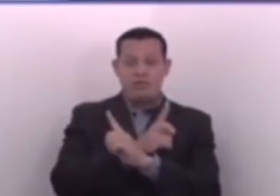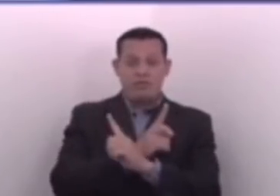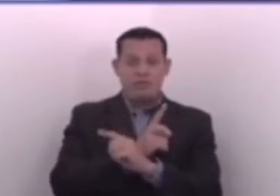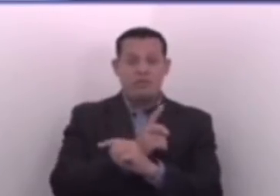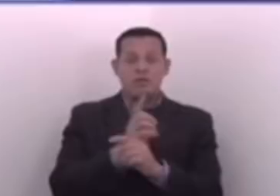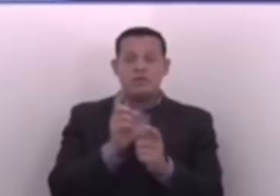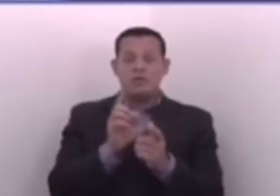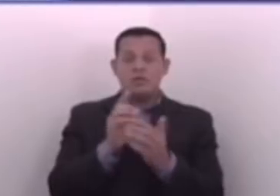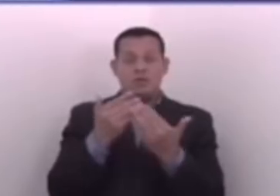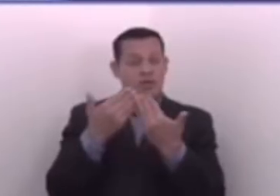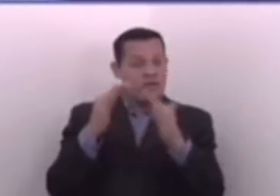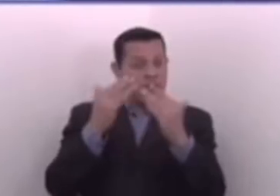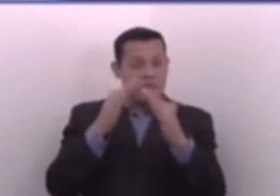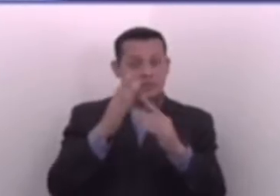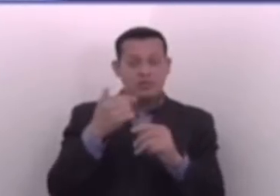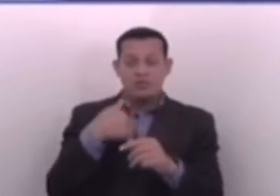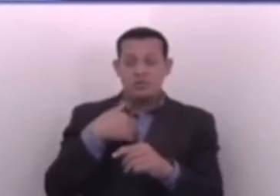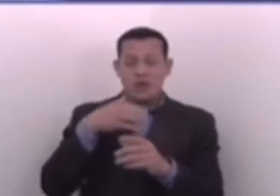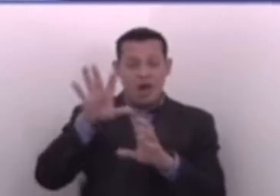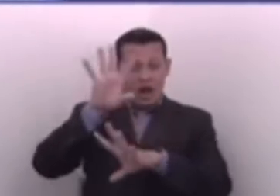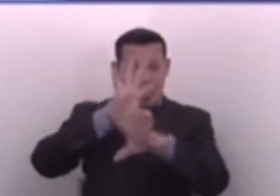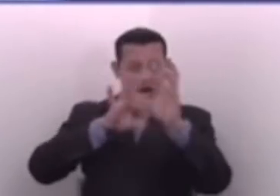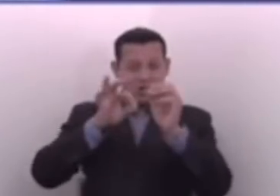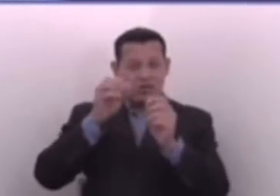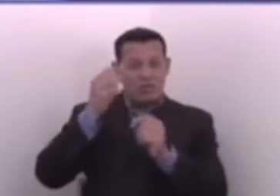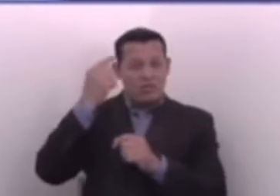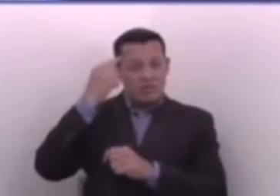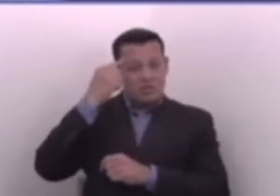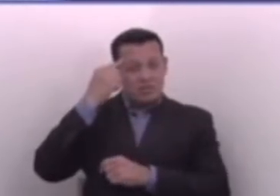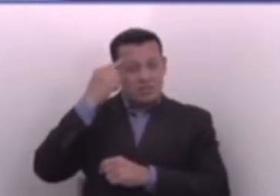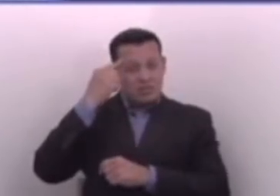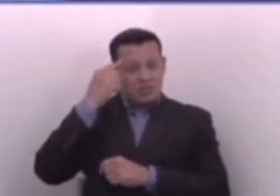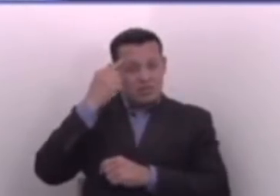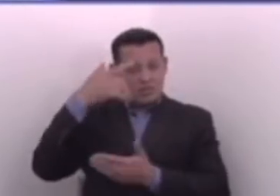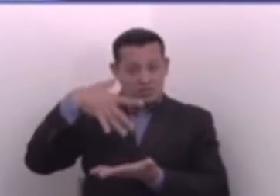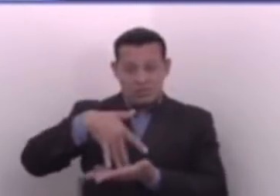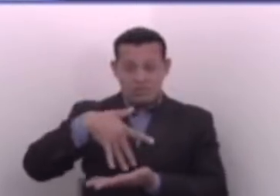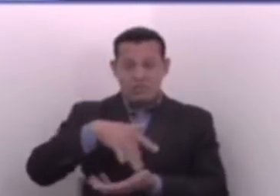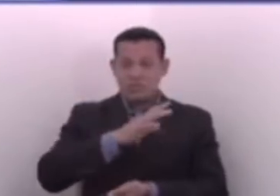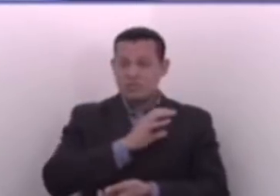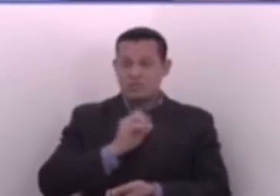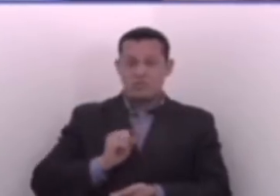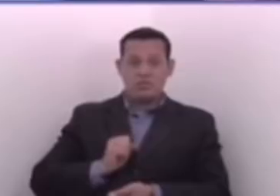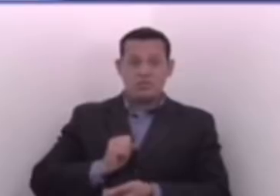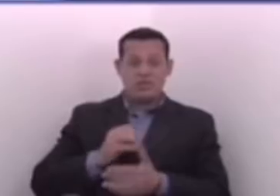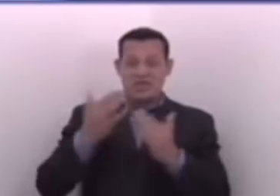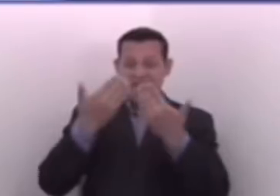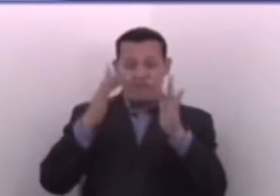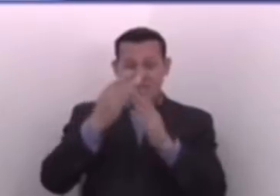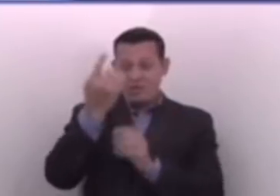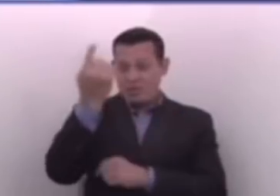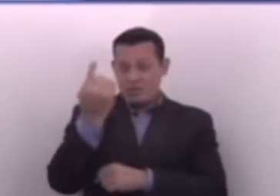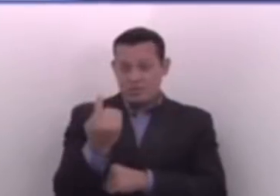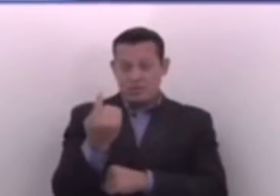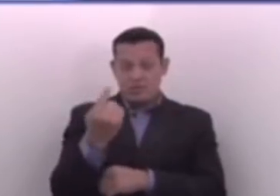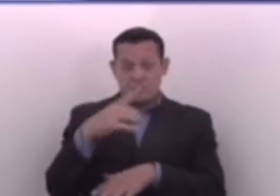Yo creo que si en algo coincidimos con el pueblo salvadoreño y con muchos de ustedes,